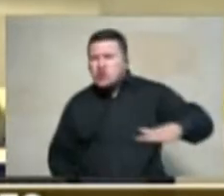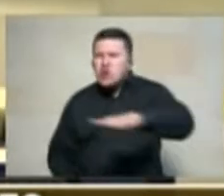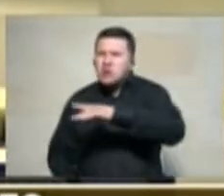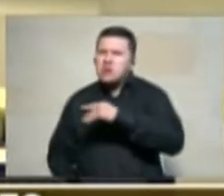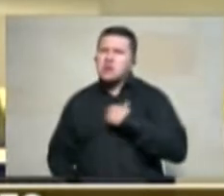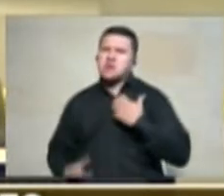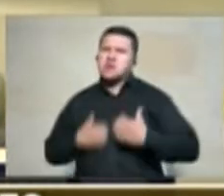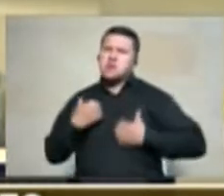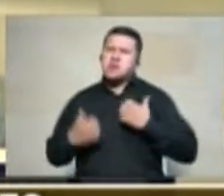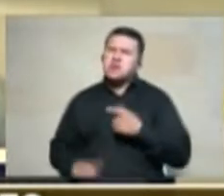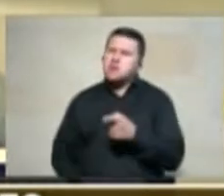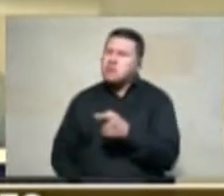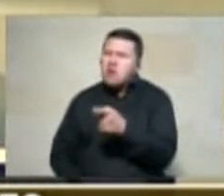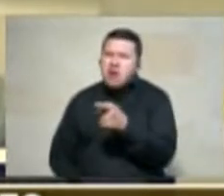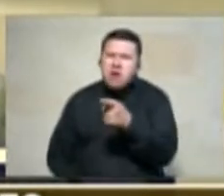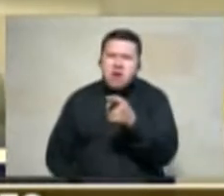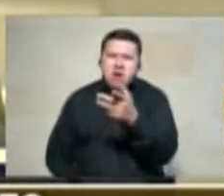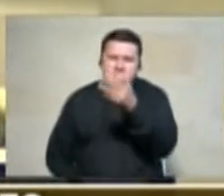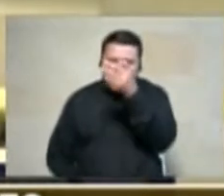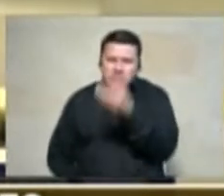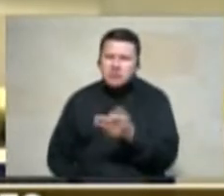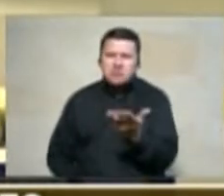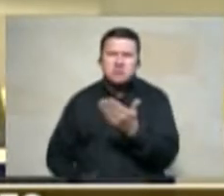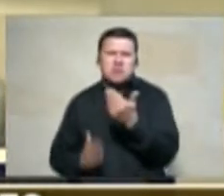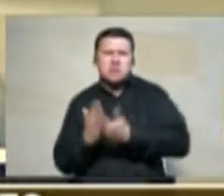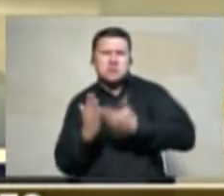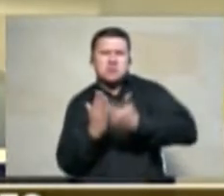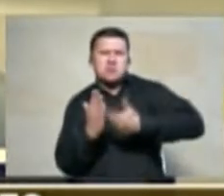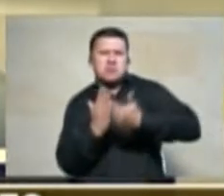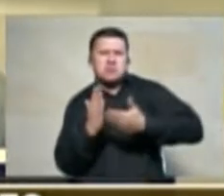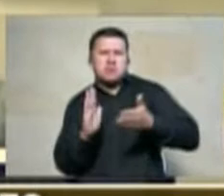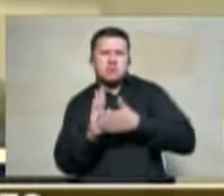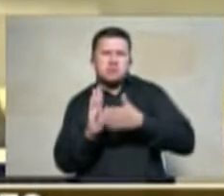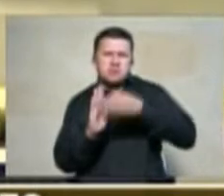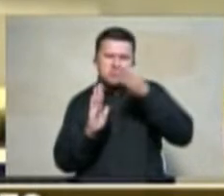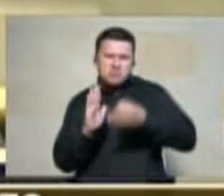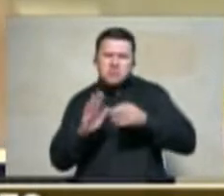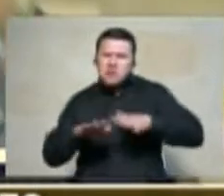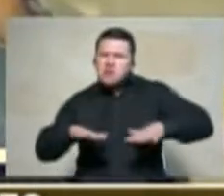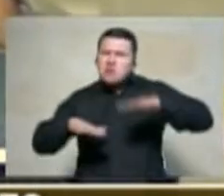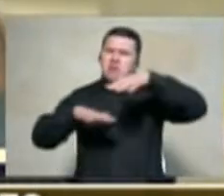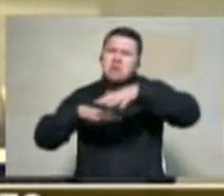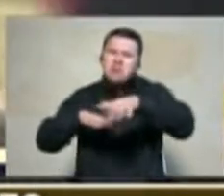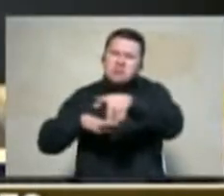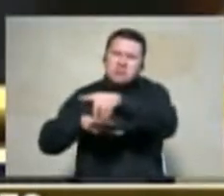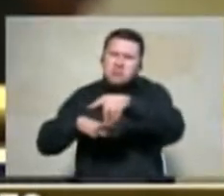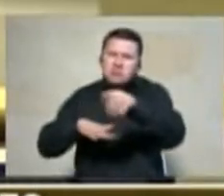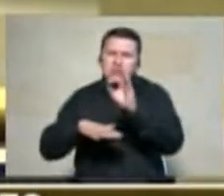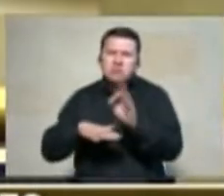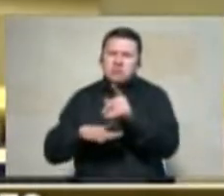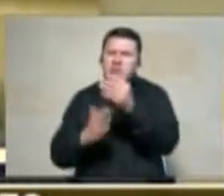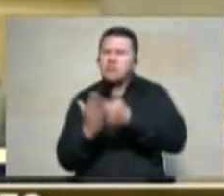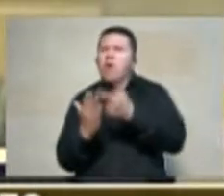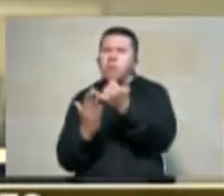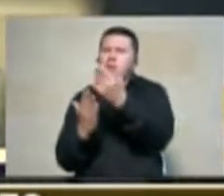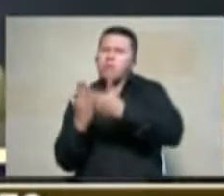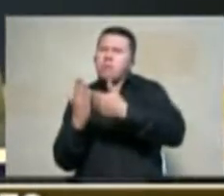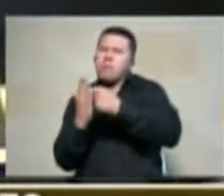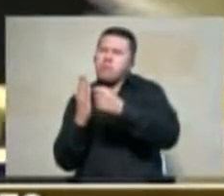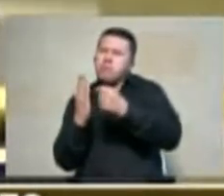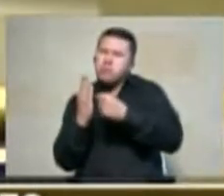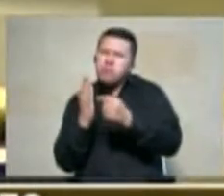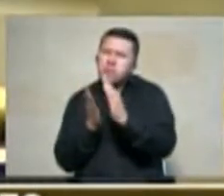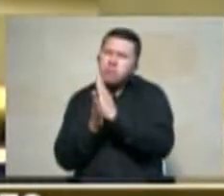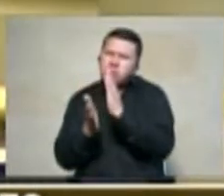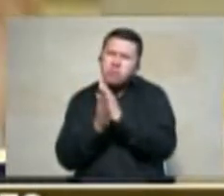sido plenamente documentadas por la misión rural que han sido plenamente documentados por el informe del PNUC que han sido